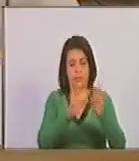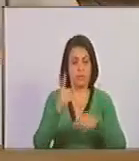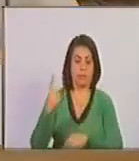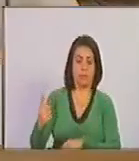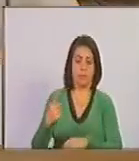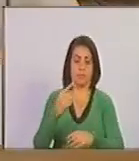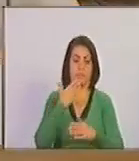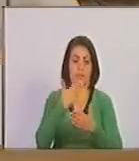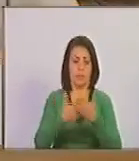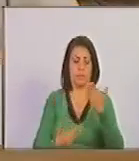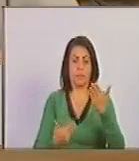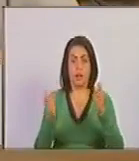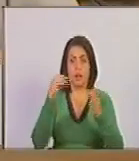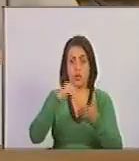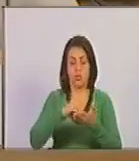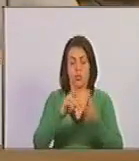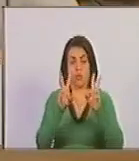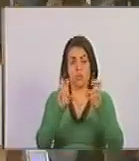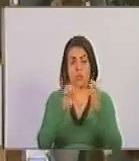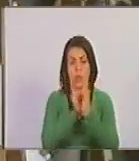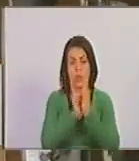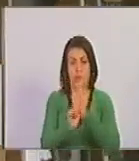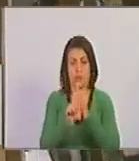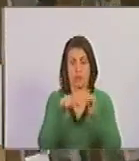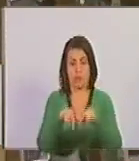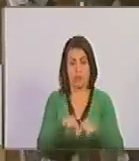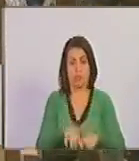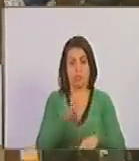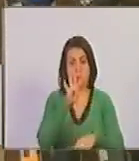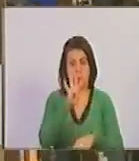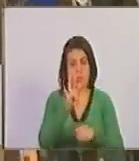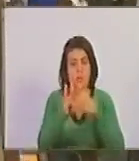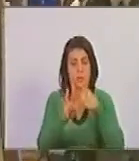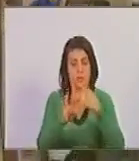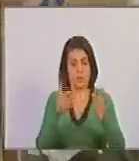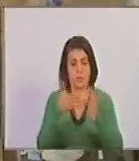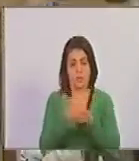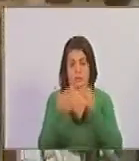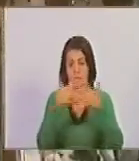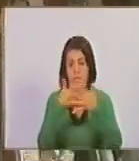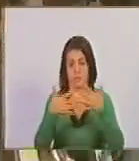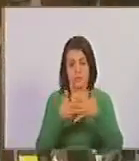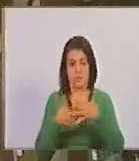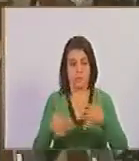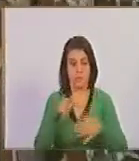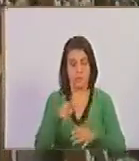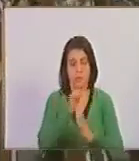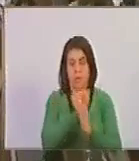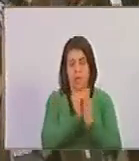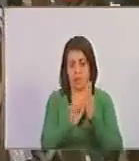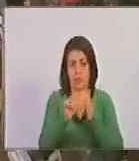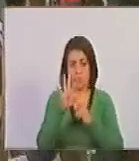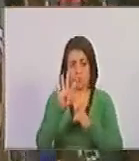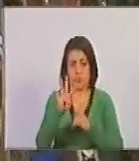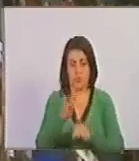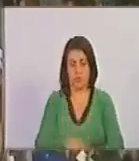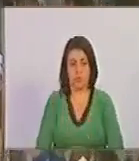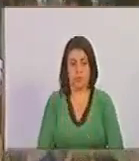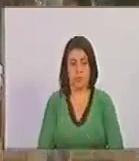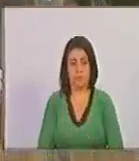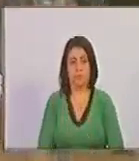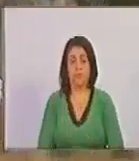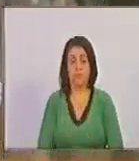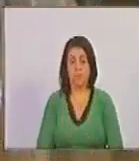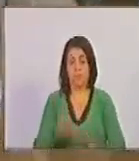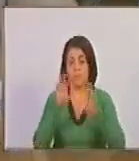Primero. Se propone incorporar un nuevo artículo que pasa a ser el artículo 4, el cual queda redactado en los siguientes términos. Artículo 4.